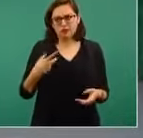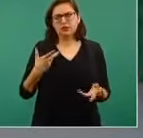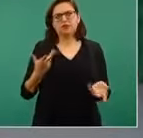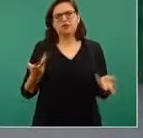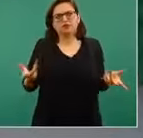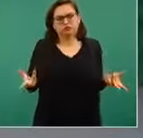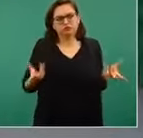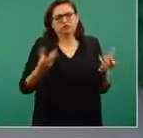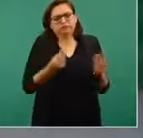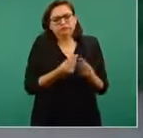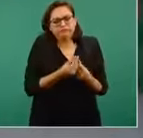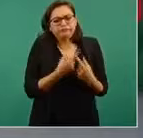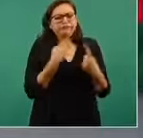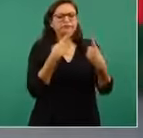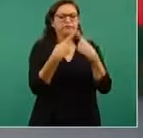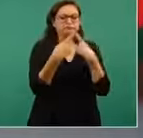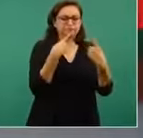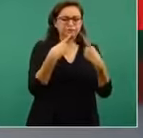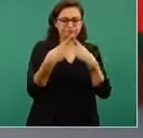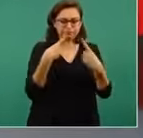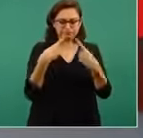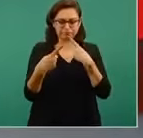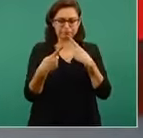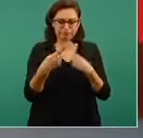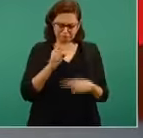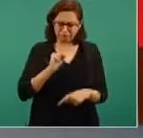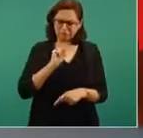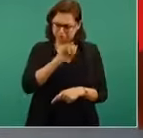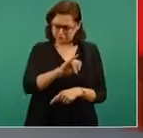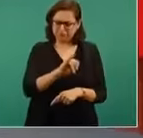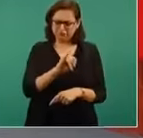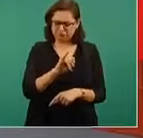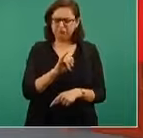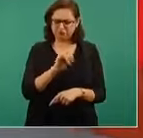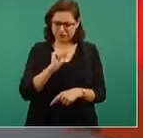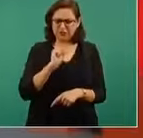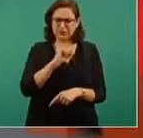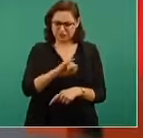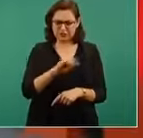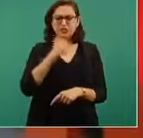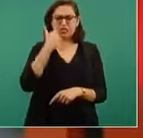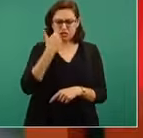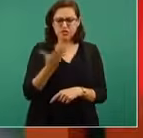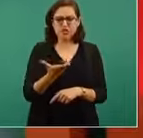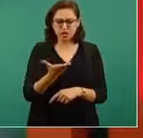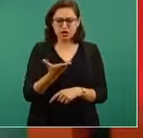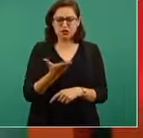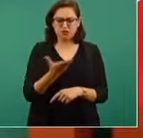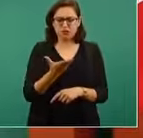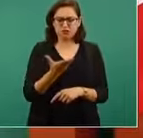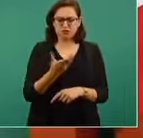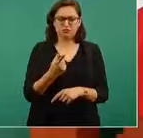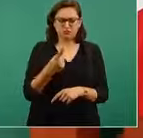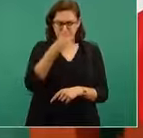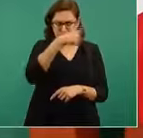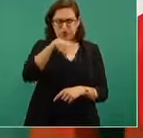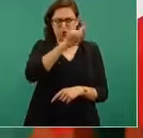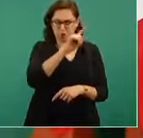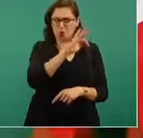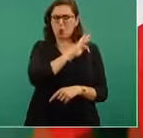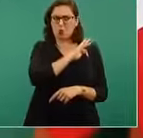si hay la voluntad para que ellos tengan,